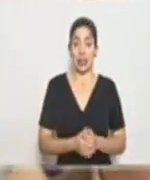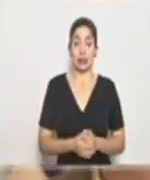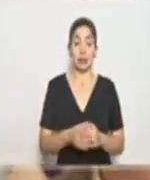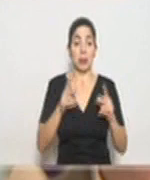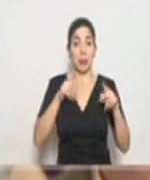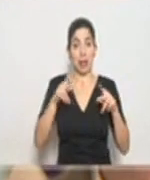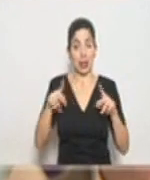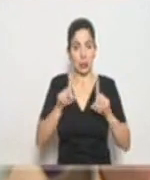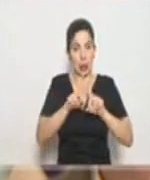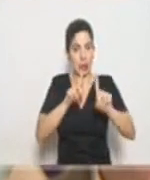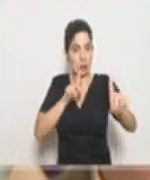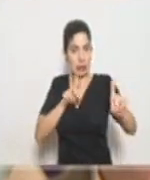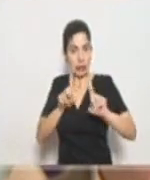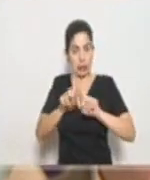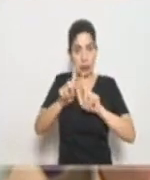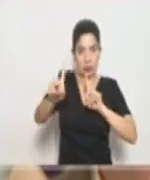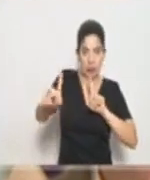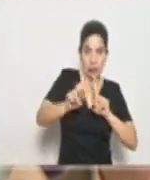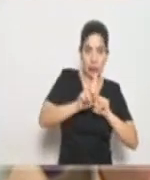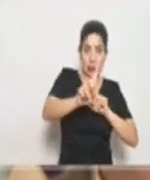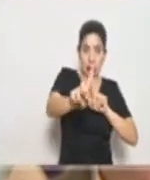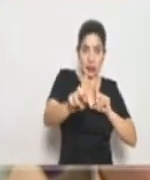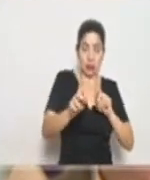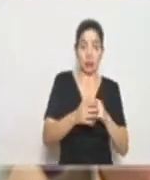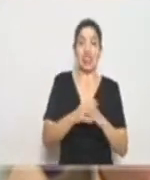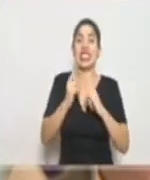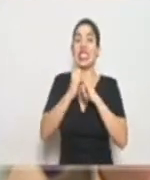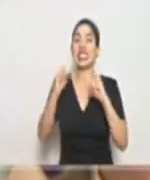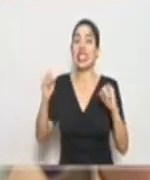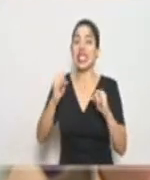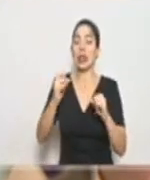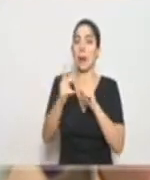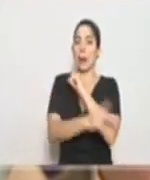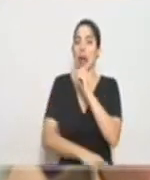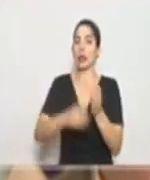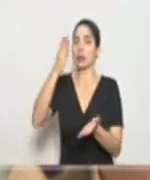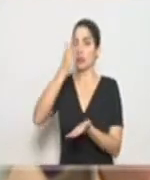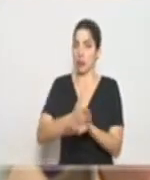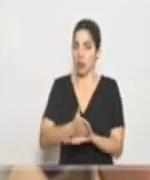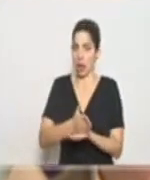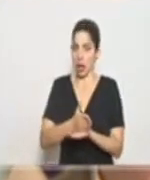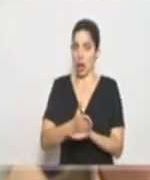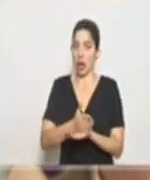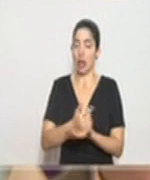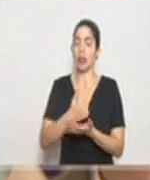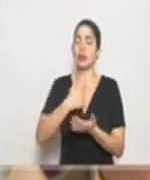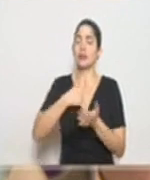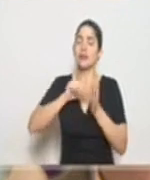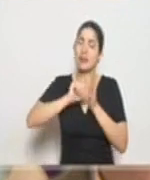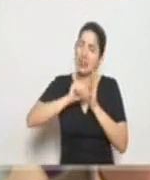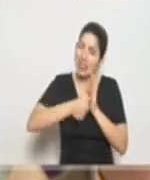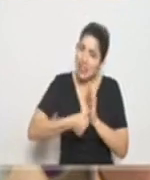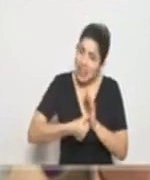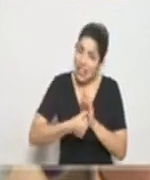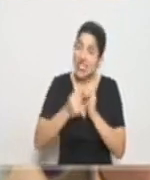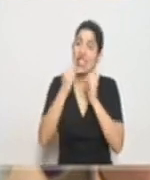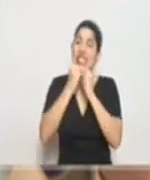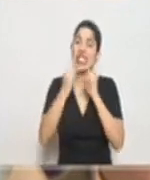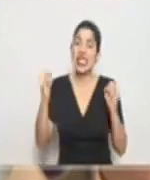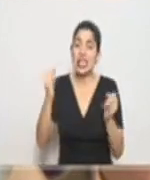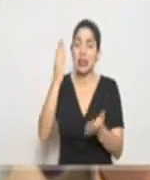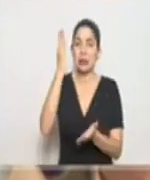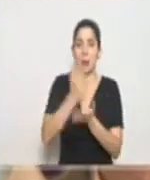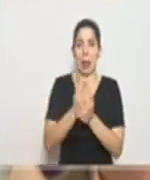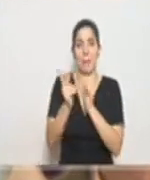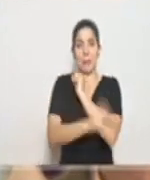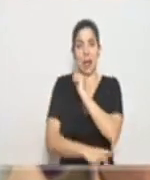distanciamiento social podamos alcanzar sin detener al país, y hago énfasis, sin detener al